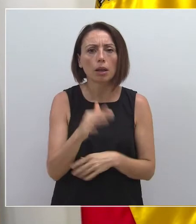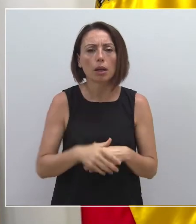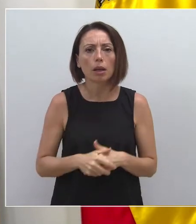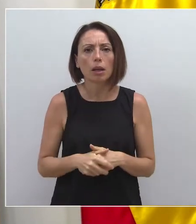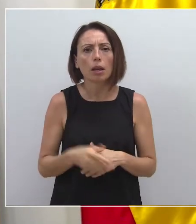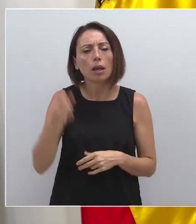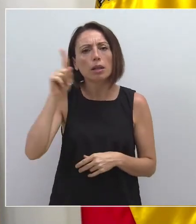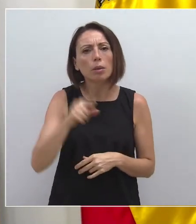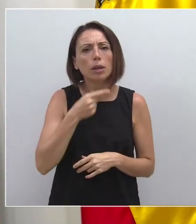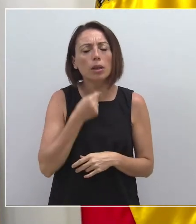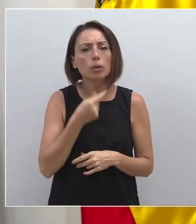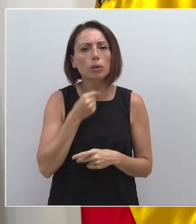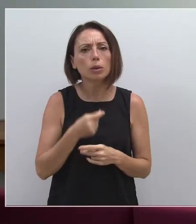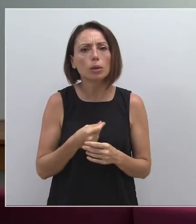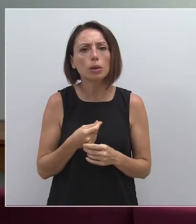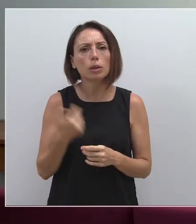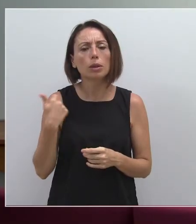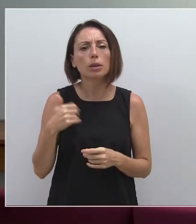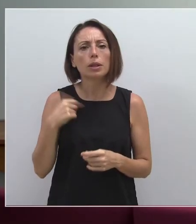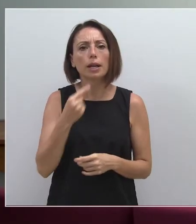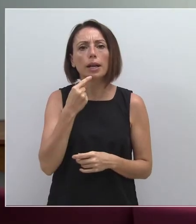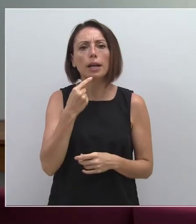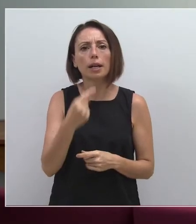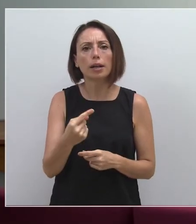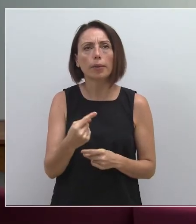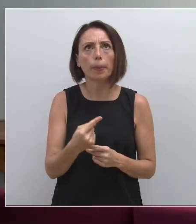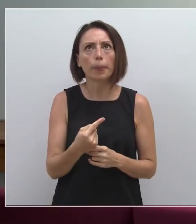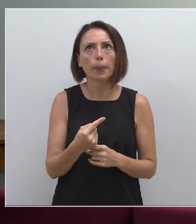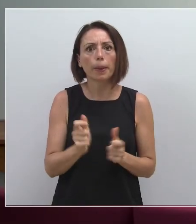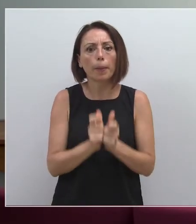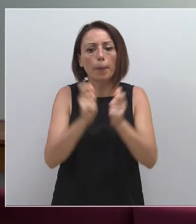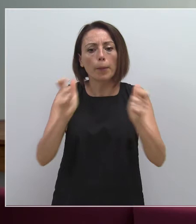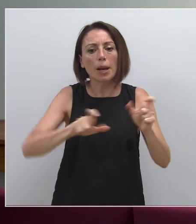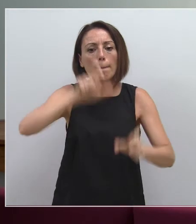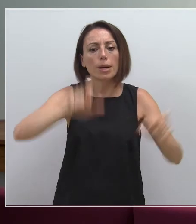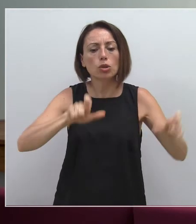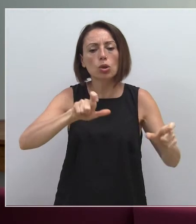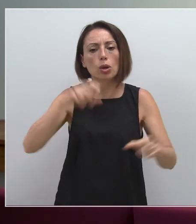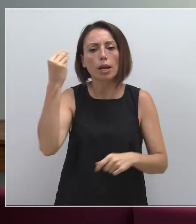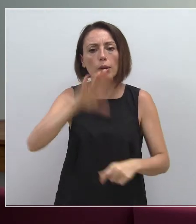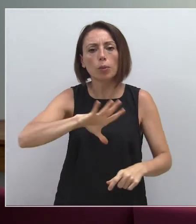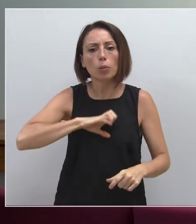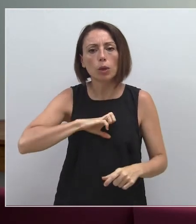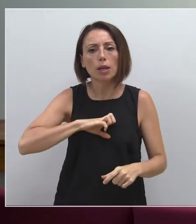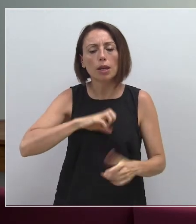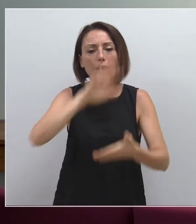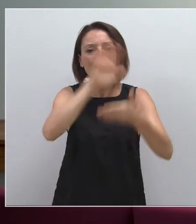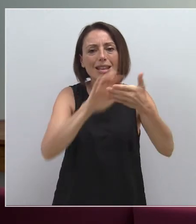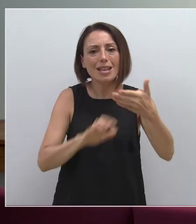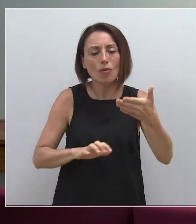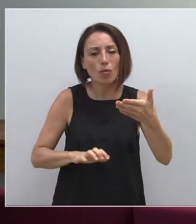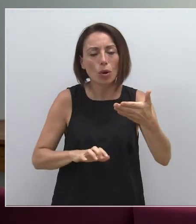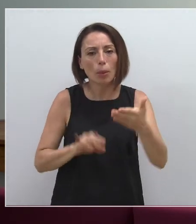También me gustaría, bueno, ya lo han dicho por ese incremento entre casos jóvenes, los informes epidemiológicos del Servicio de